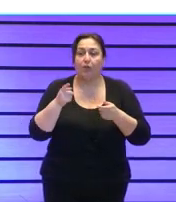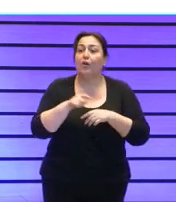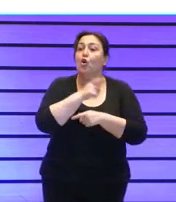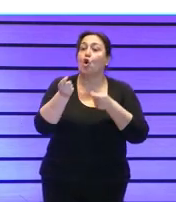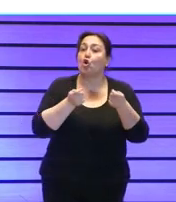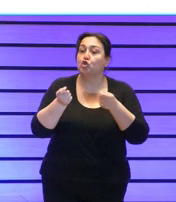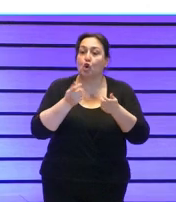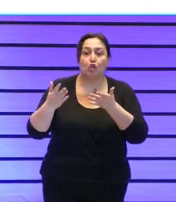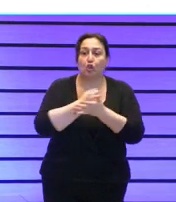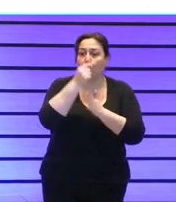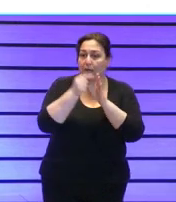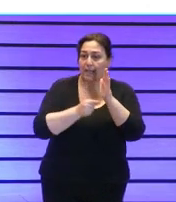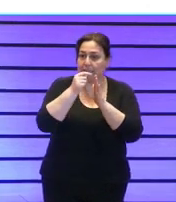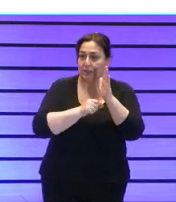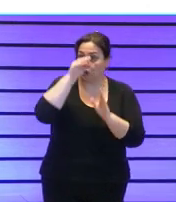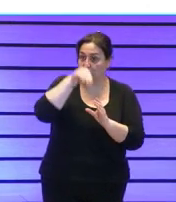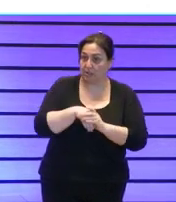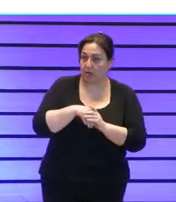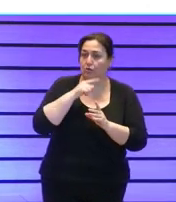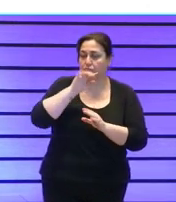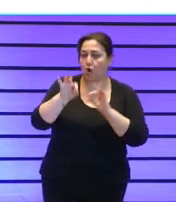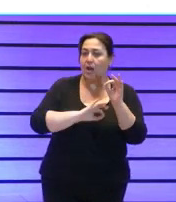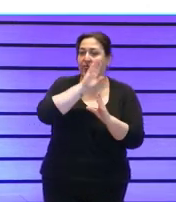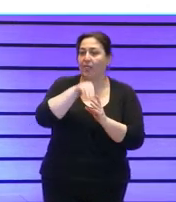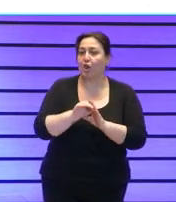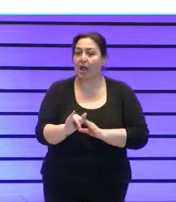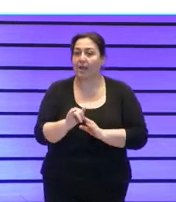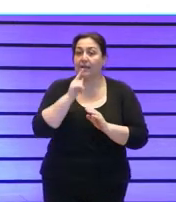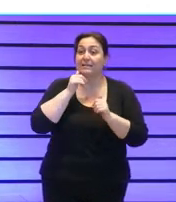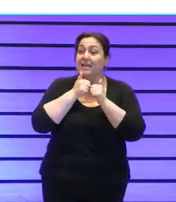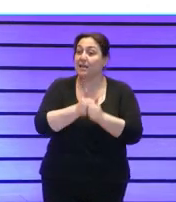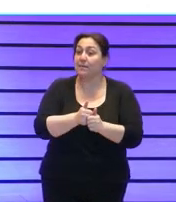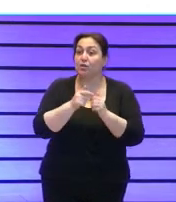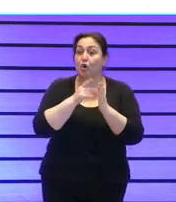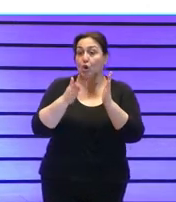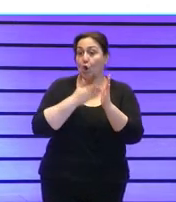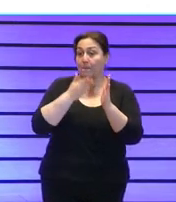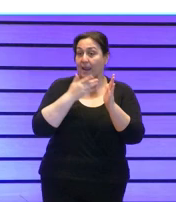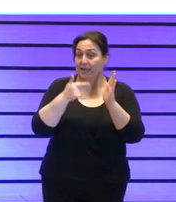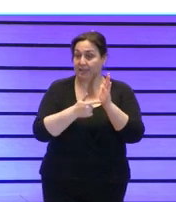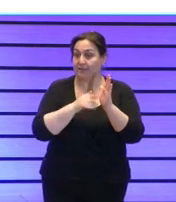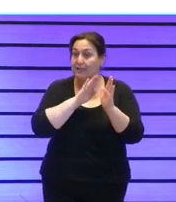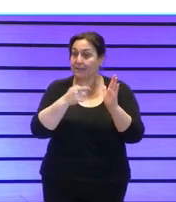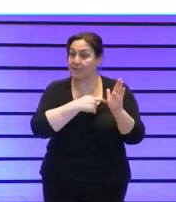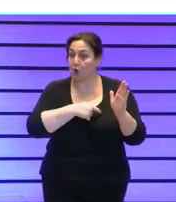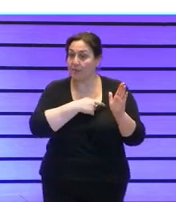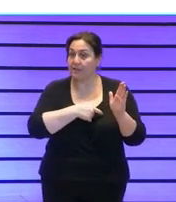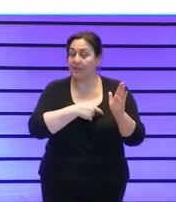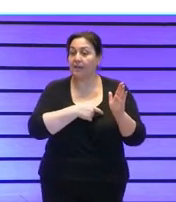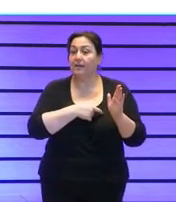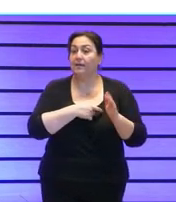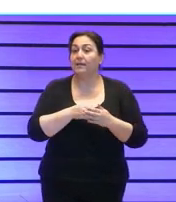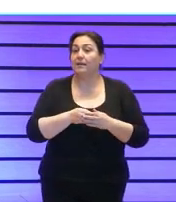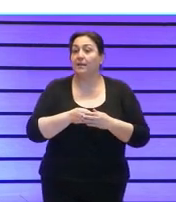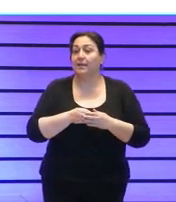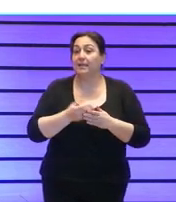los requisitos internos que se han implementado en la organización del seguimiento al compliance a través del comité y a su vez pues